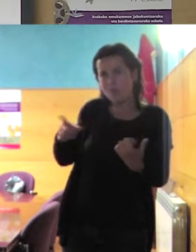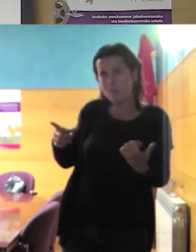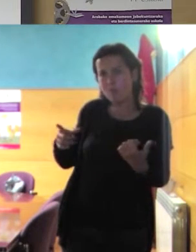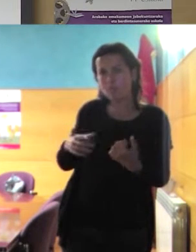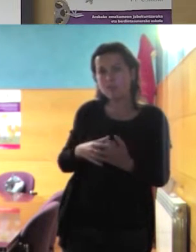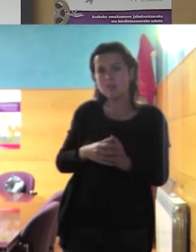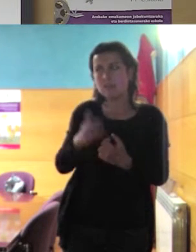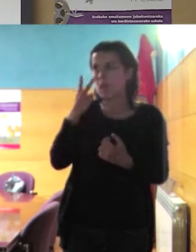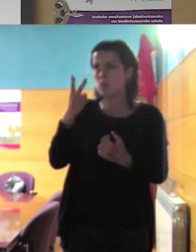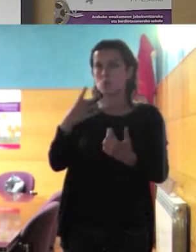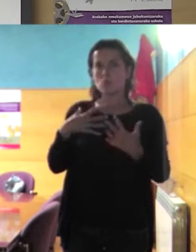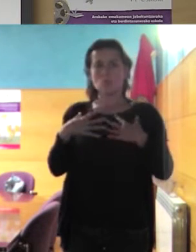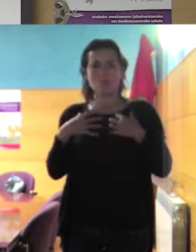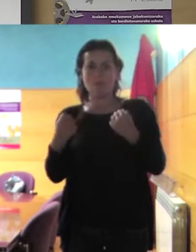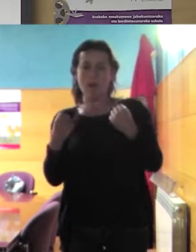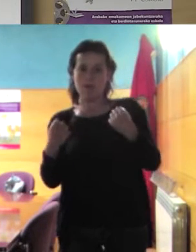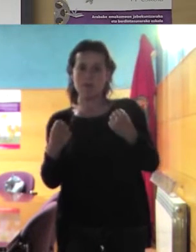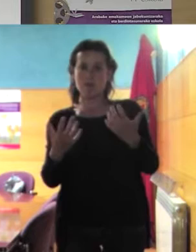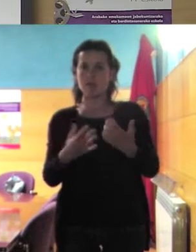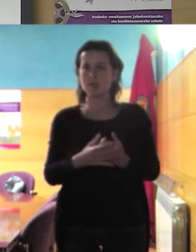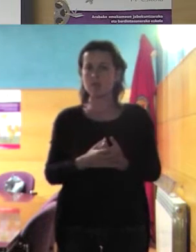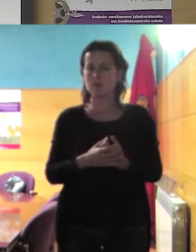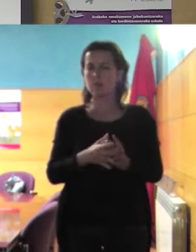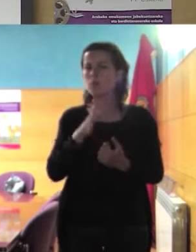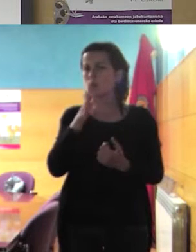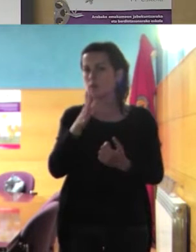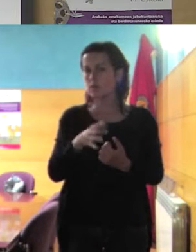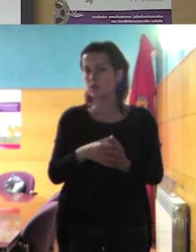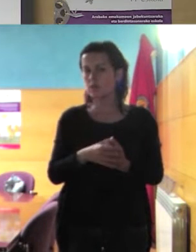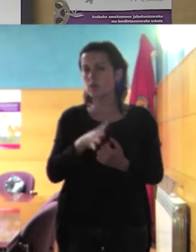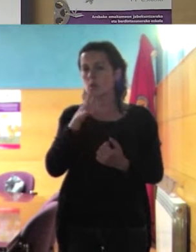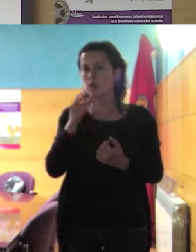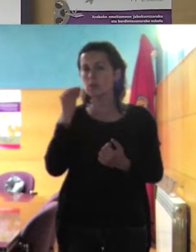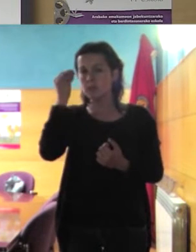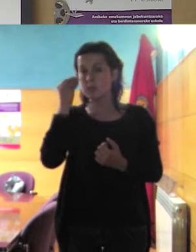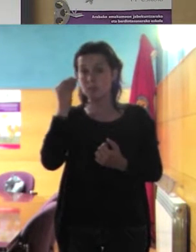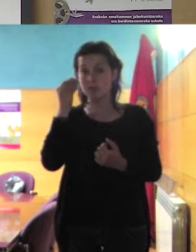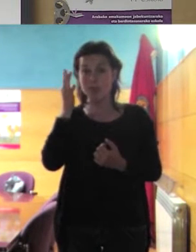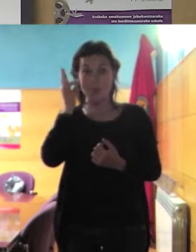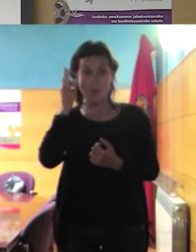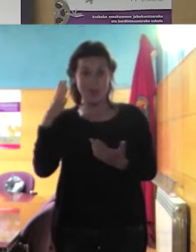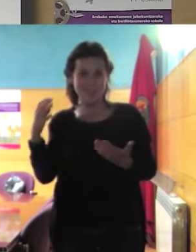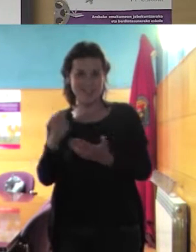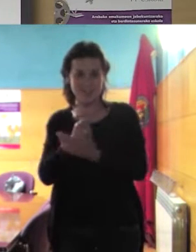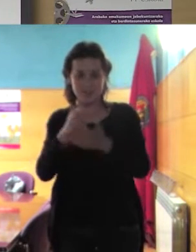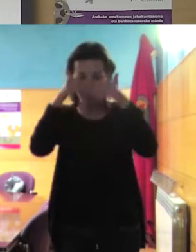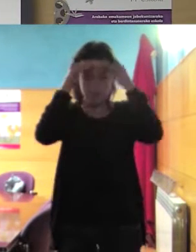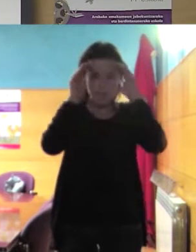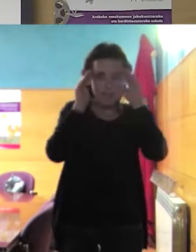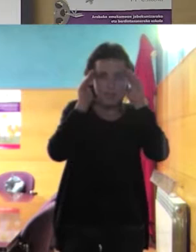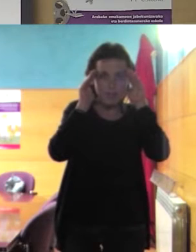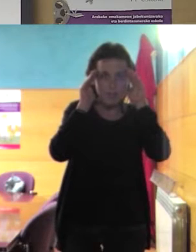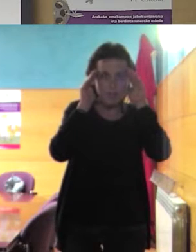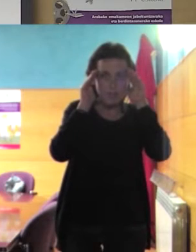chavala tiene valor ¿por qué pensamos que las mujeres que llevan pañuelo son mujeres